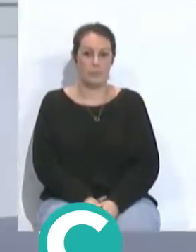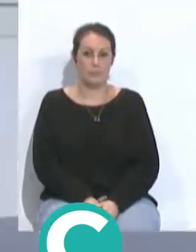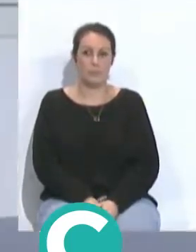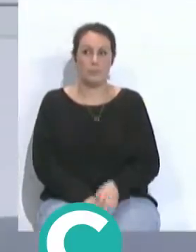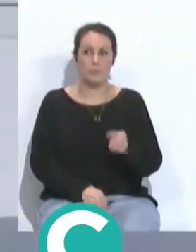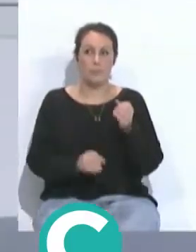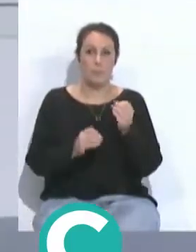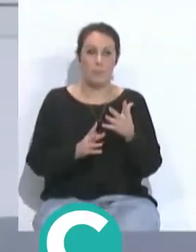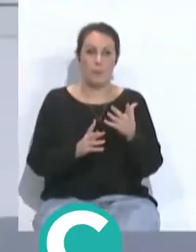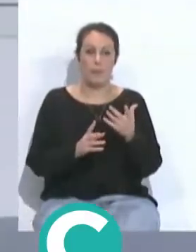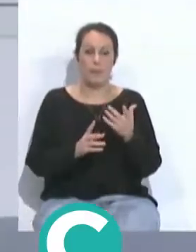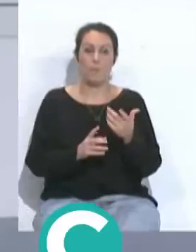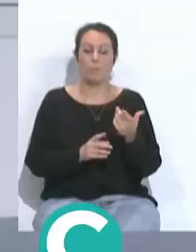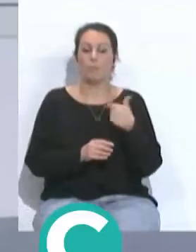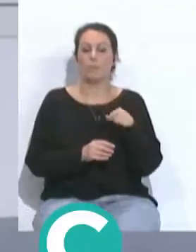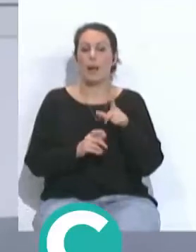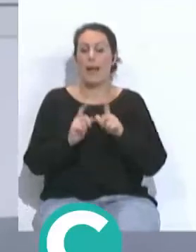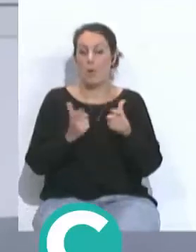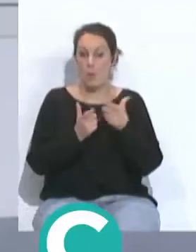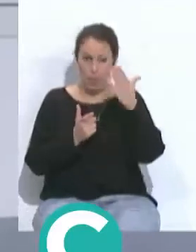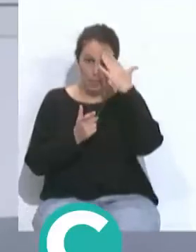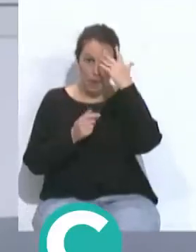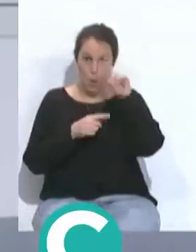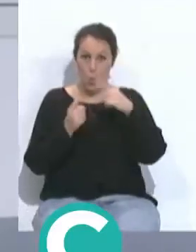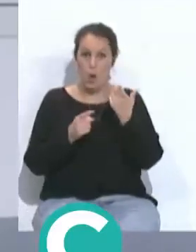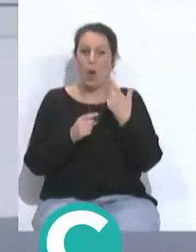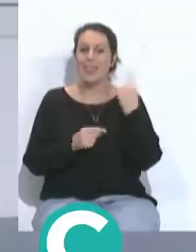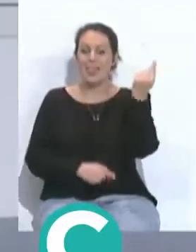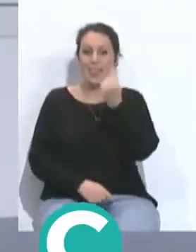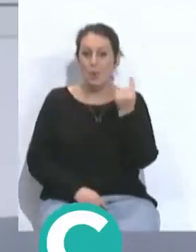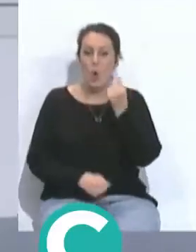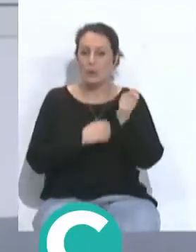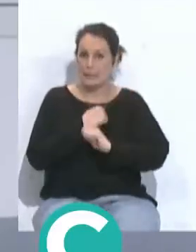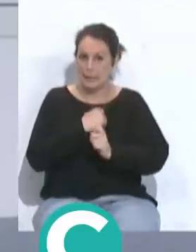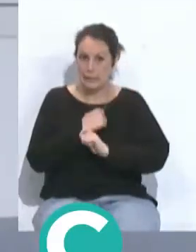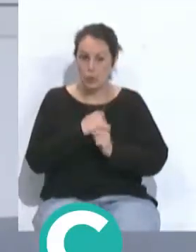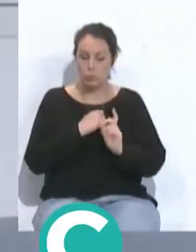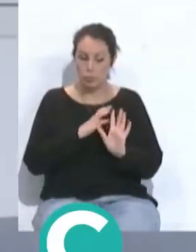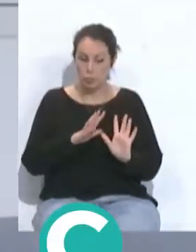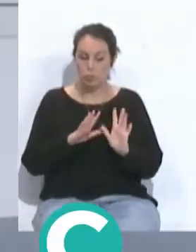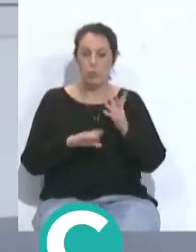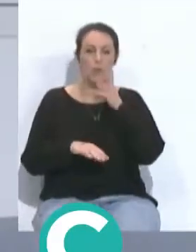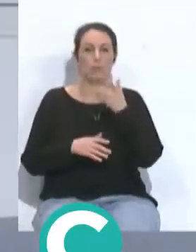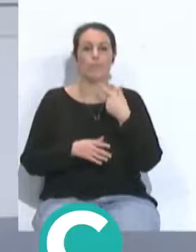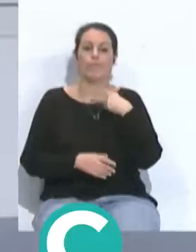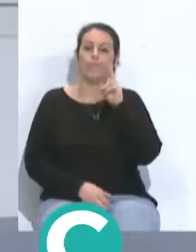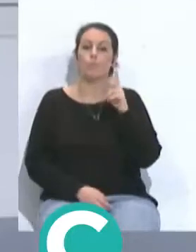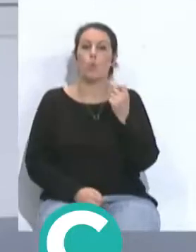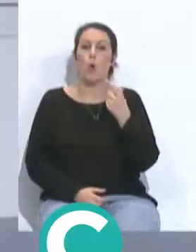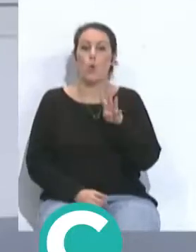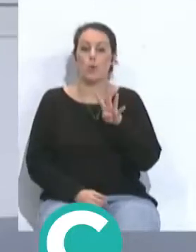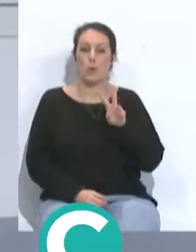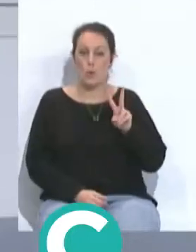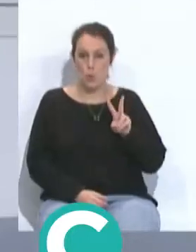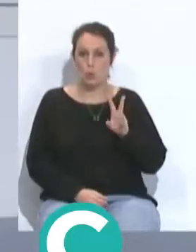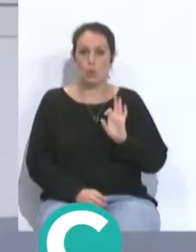Bueno ese es el 11 inicial después está el dibujo táctico de momento estamos viendo que eso es un 4